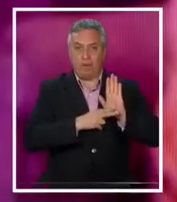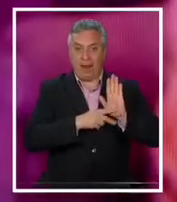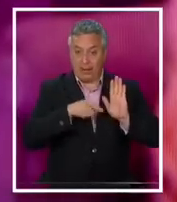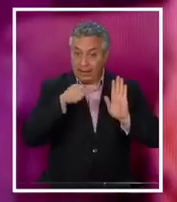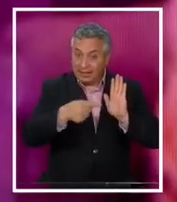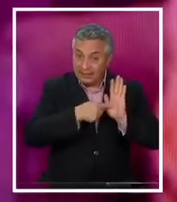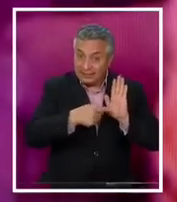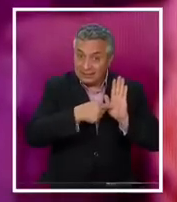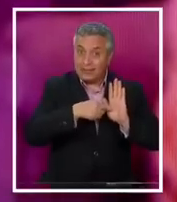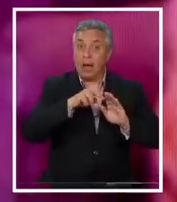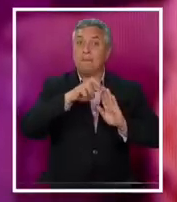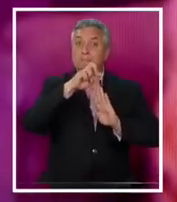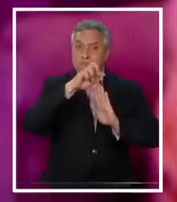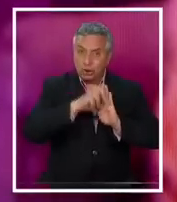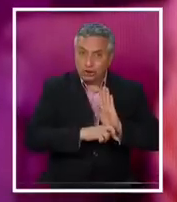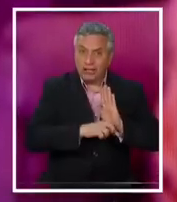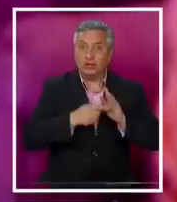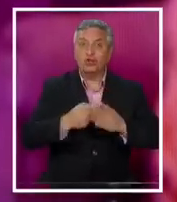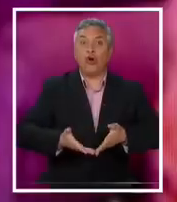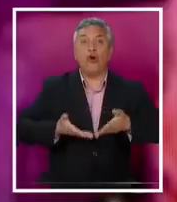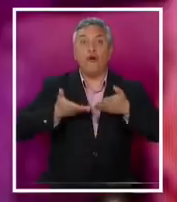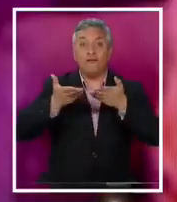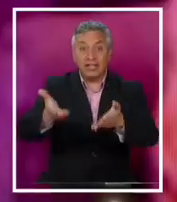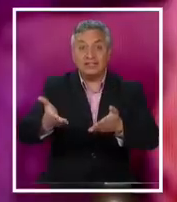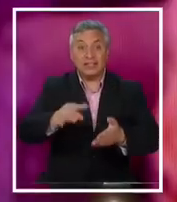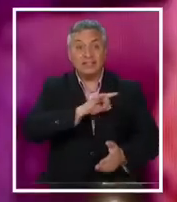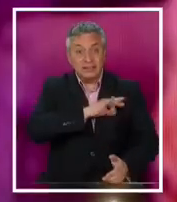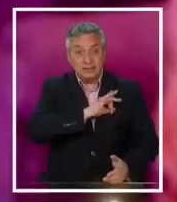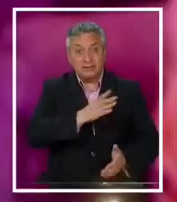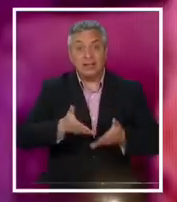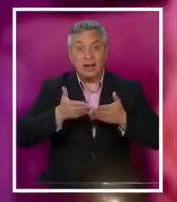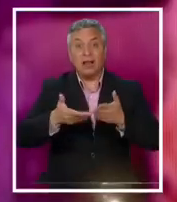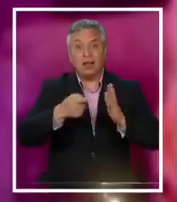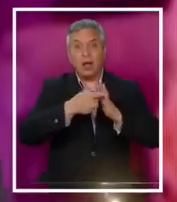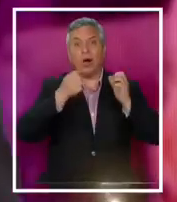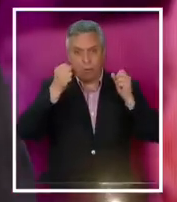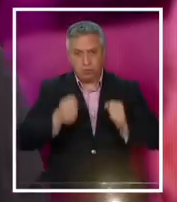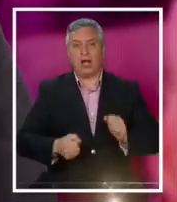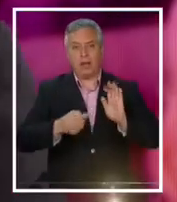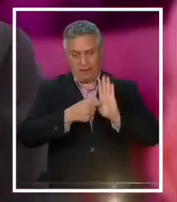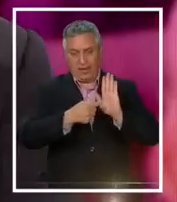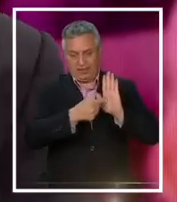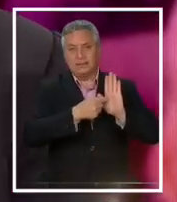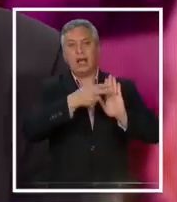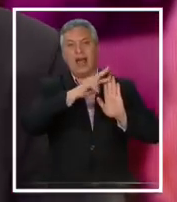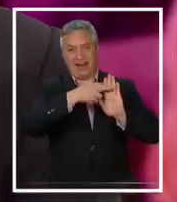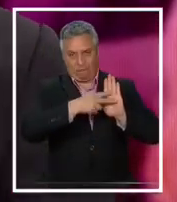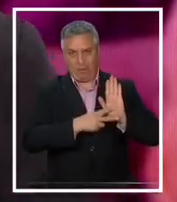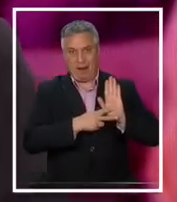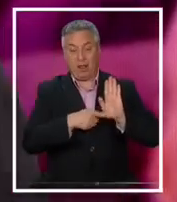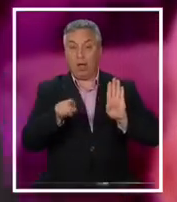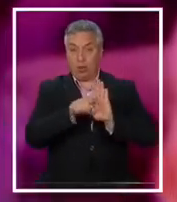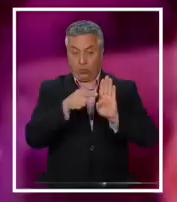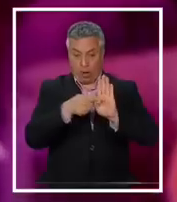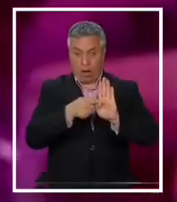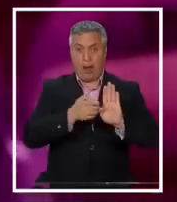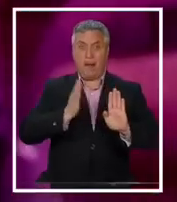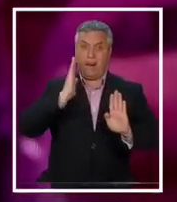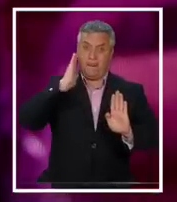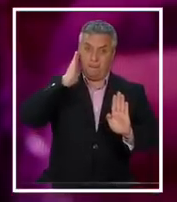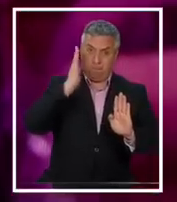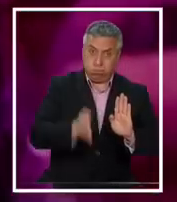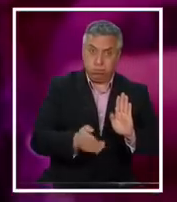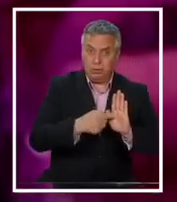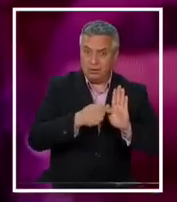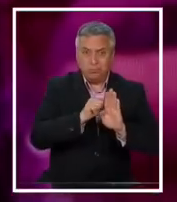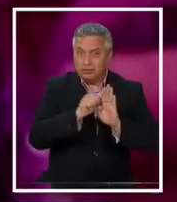Constitución, este proyecto que se le ofrece al país, es plenamente reformable. Ya no existe una imposibilidad de llegar a esos